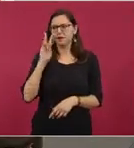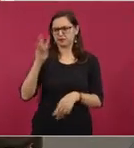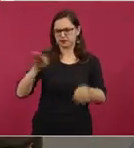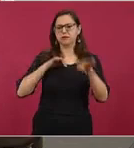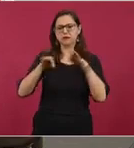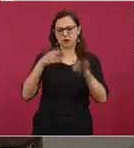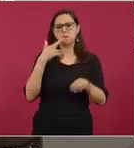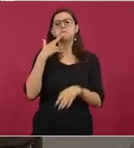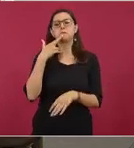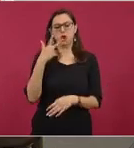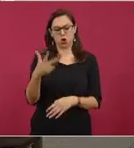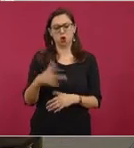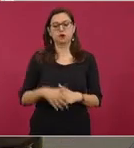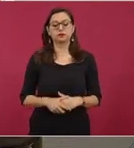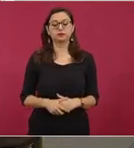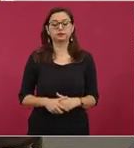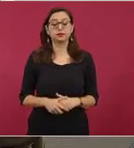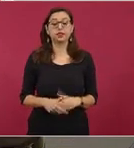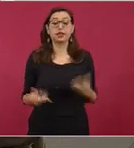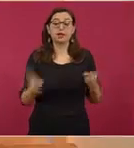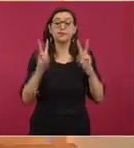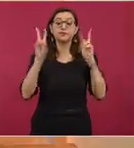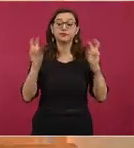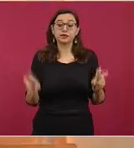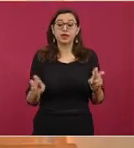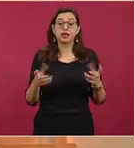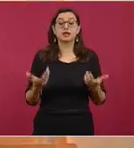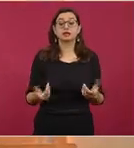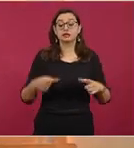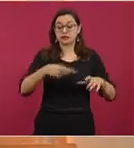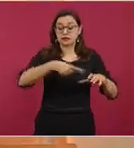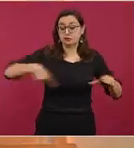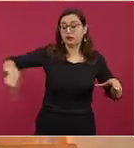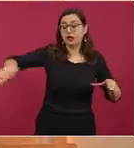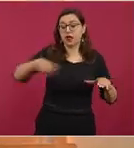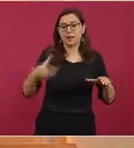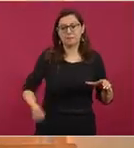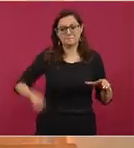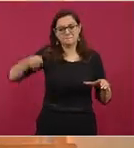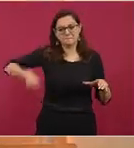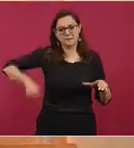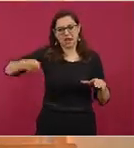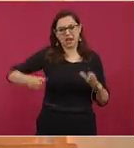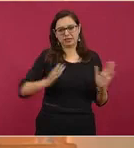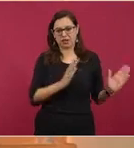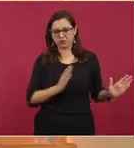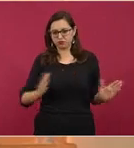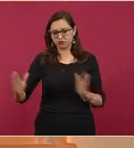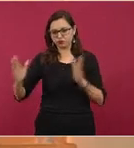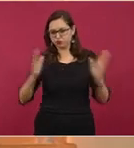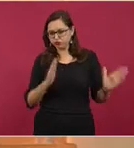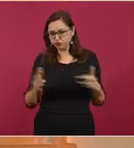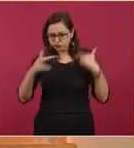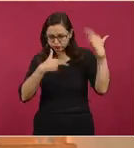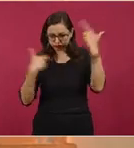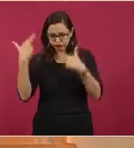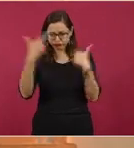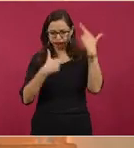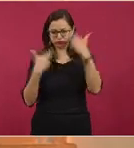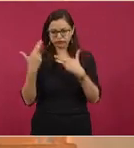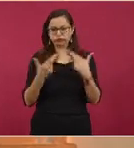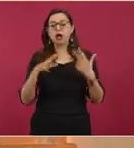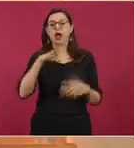ambulatorias, las maletas inspeccionadas en las bandas 283, ahí mismo el apoyo de